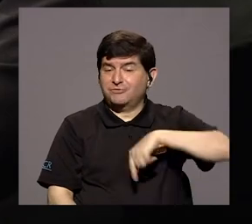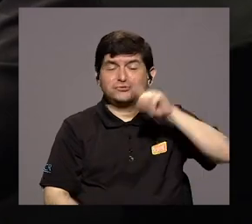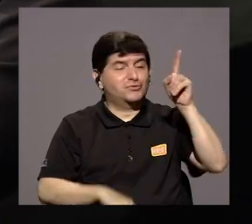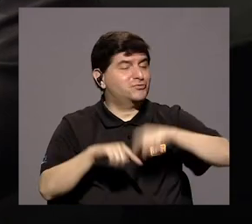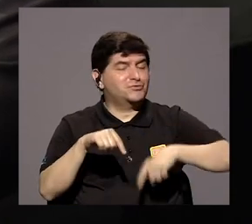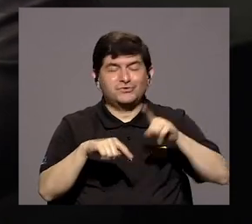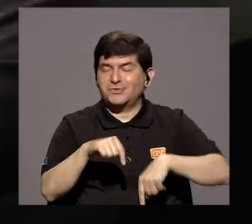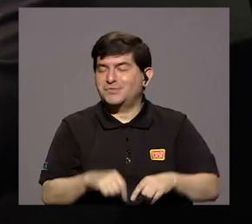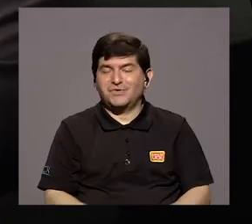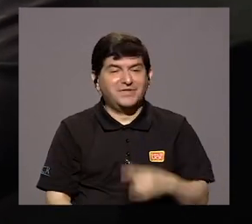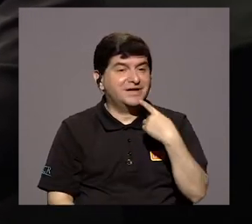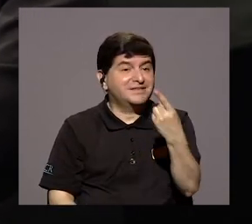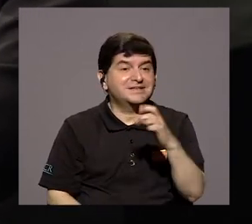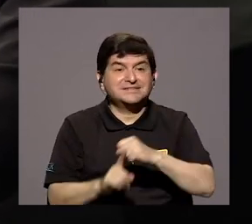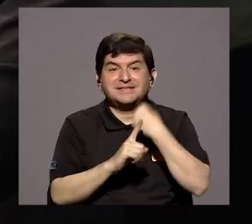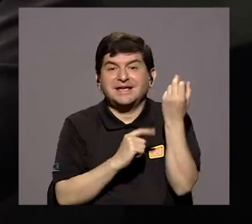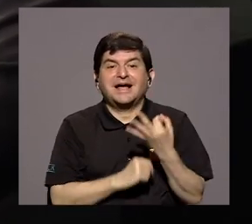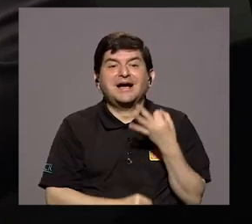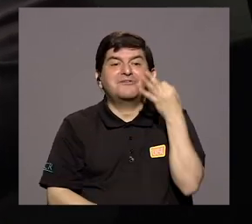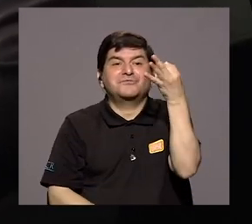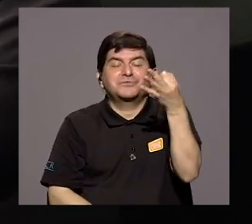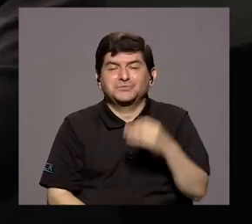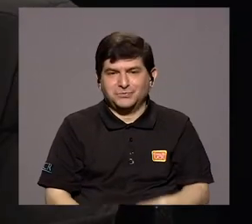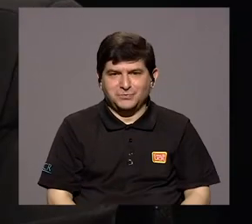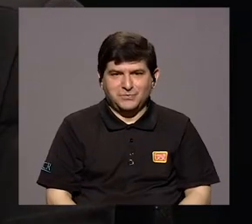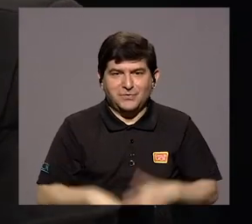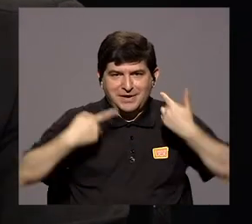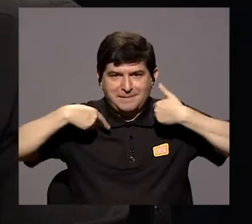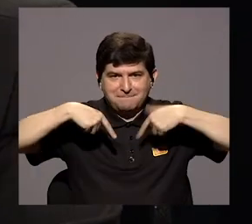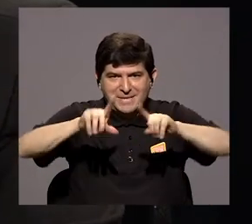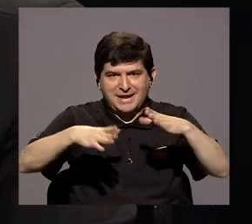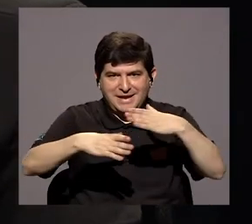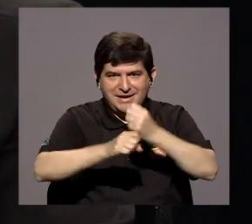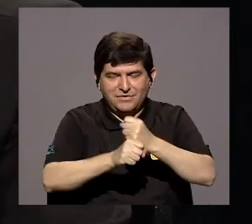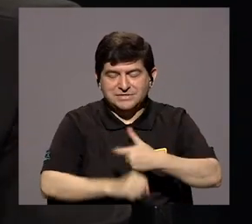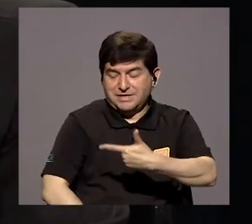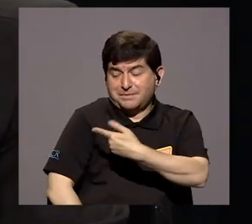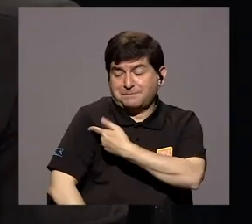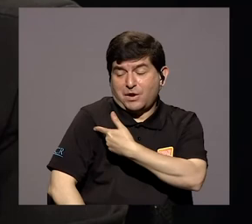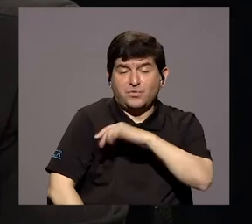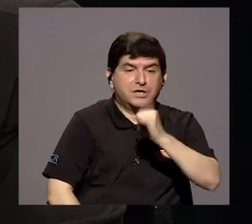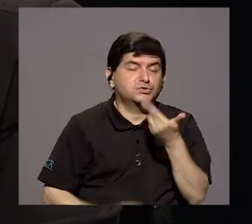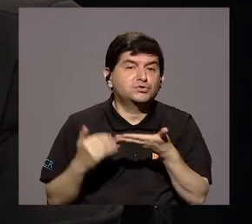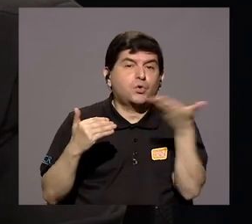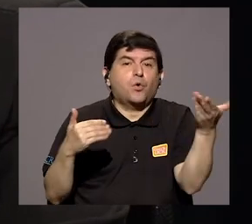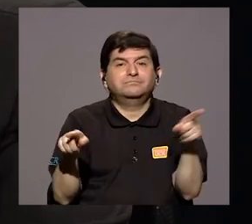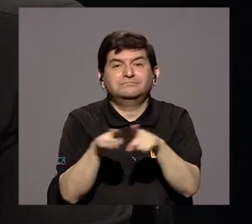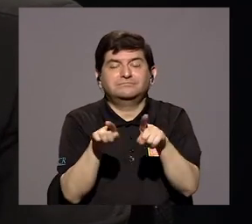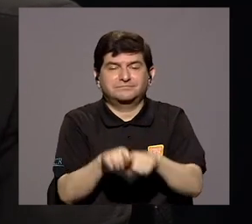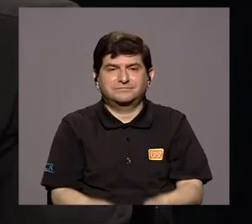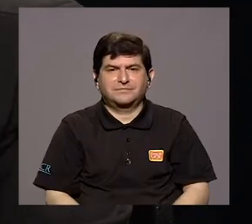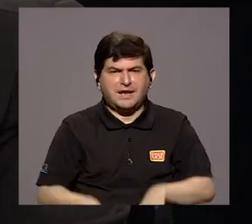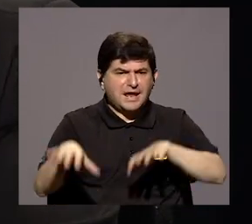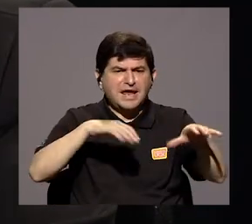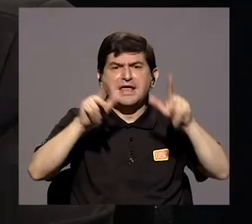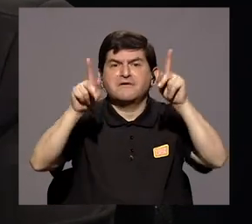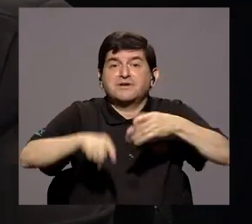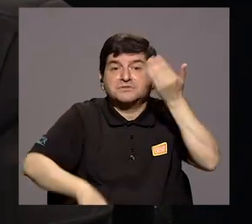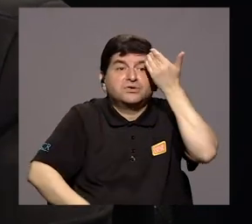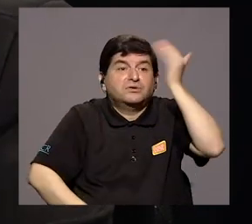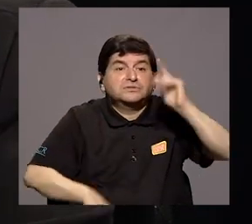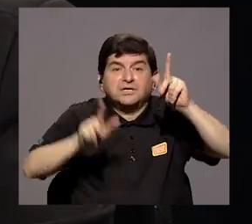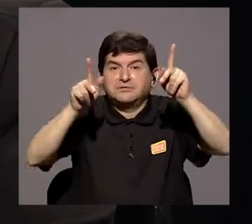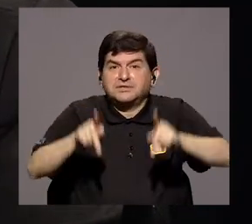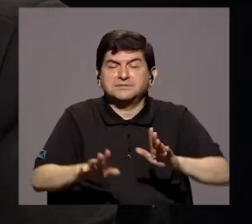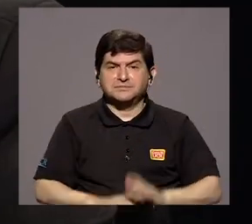adelantarnos a situaciones que vienen de forma paralela, realizándose, ¿verdad?, de la vacunación y otras. También la reacción de las personas, no sabemos si las